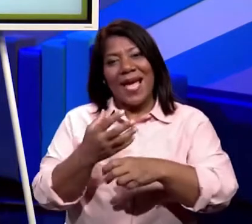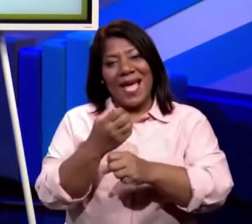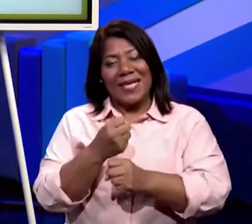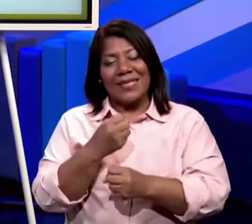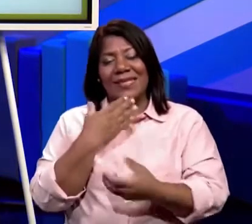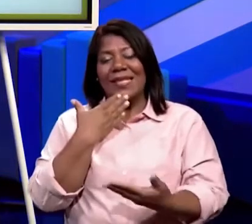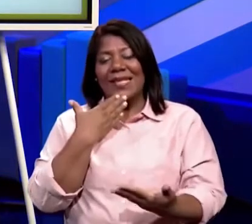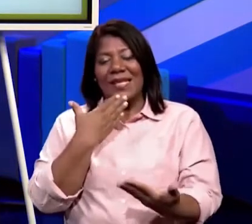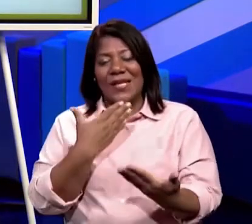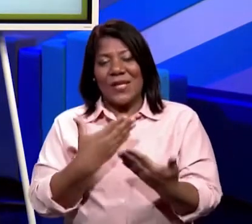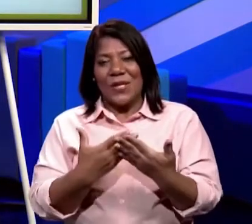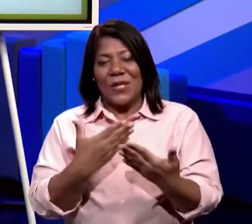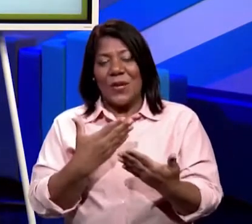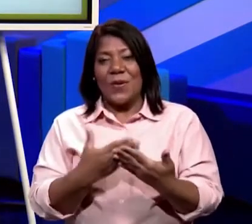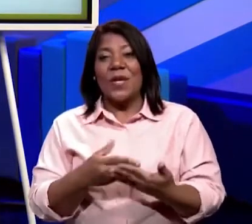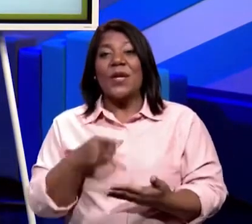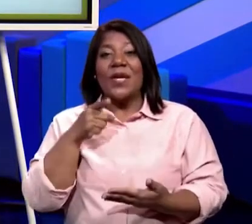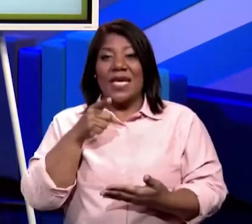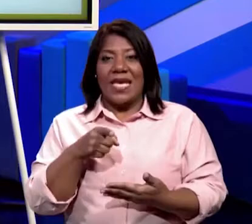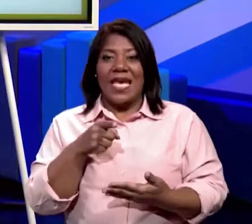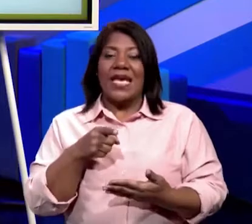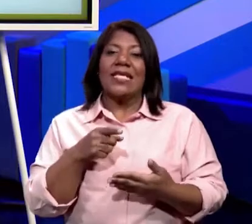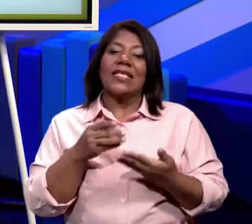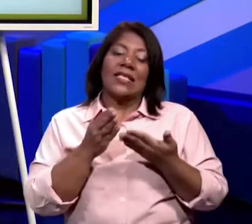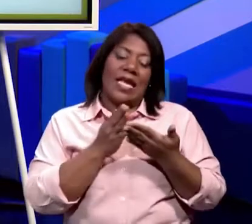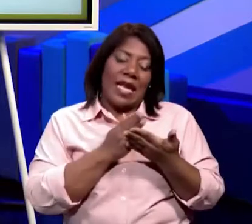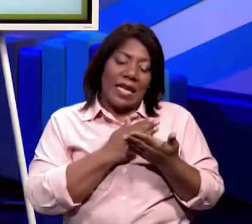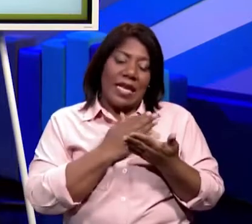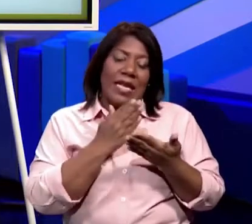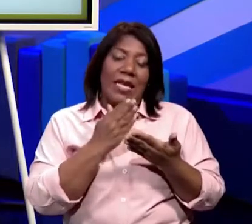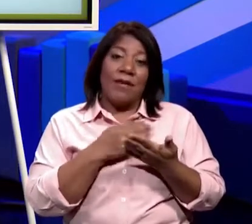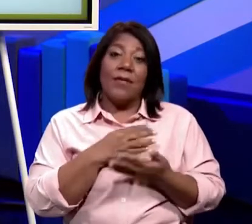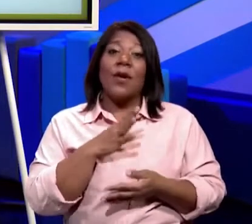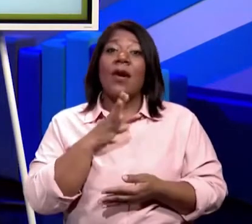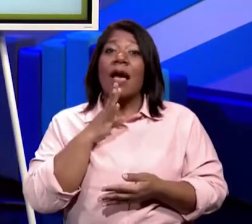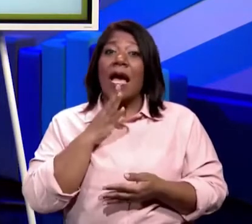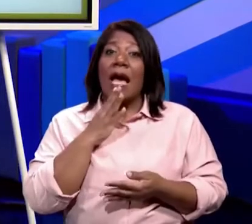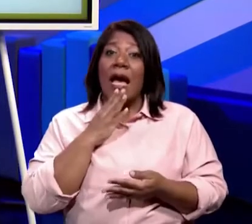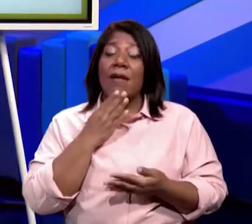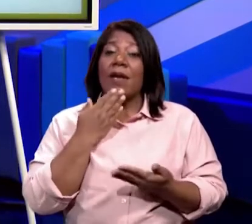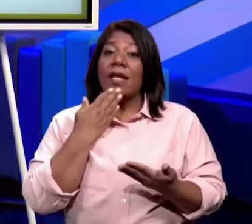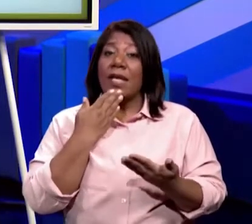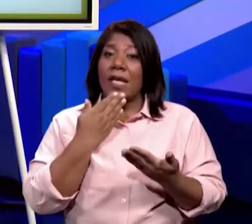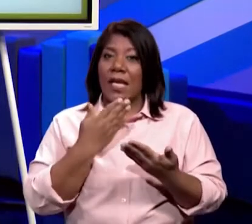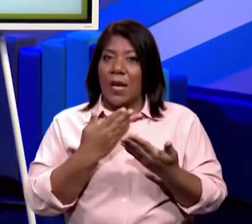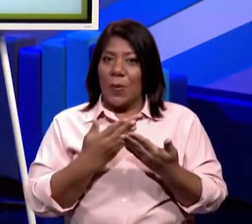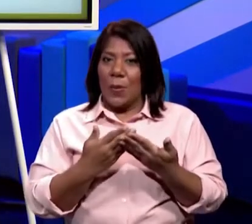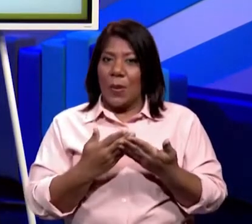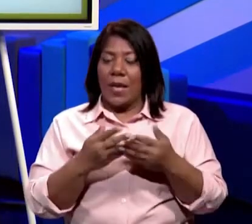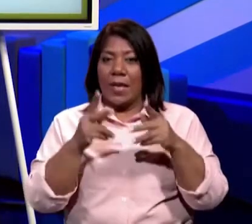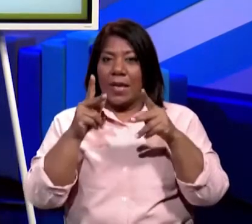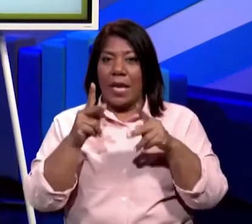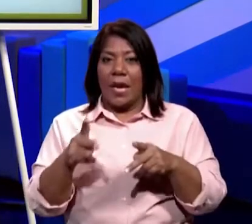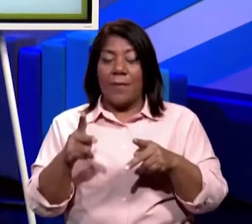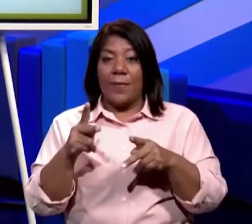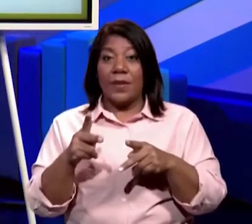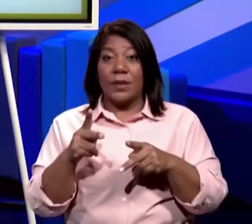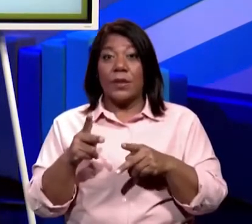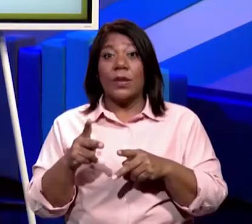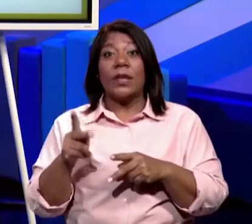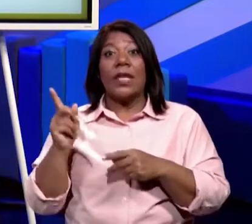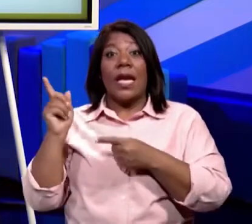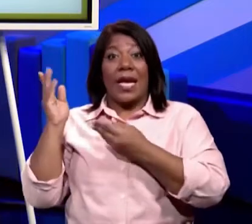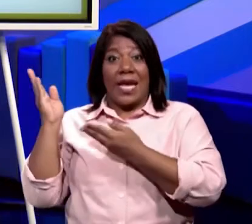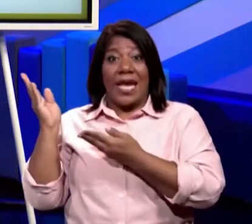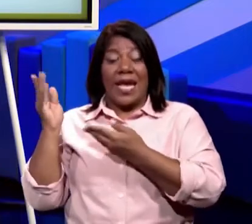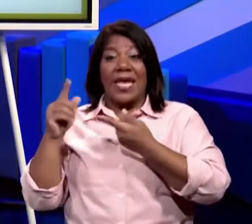Camino está plasmado eso. Así que yo los invito a todos ustedes. Me contaba Rosemary Tapia, que es mi